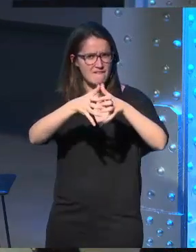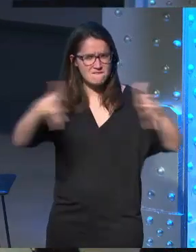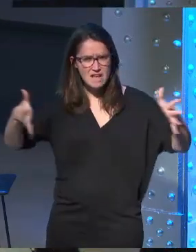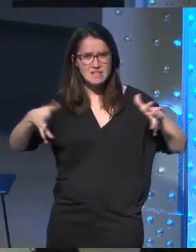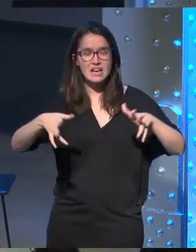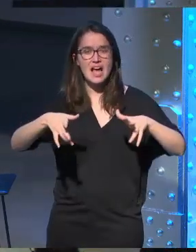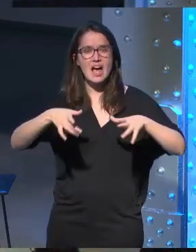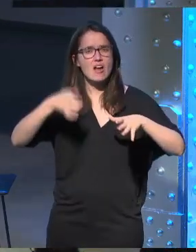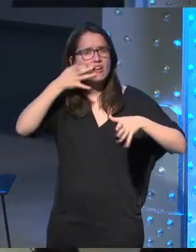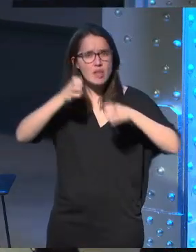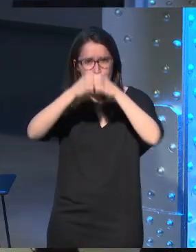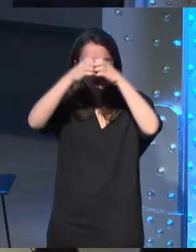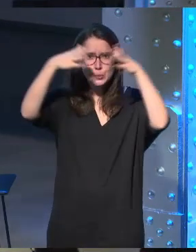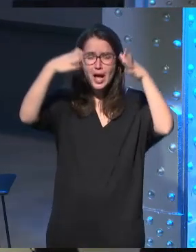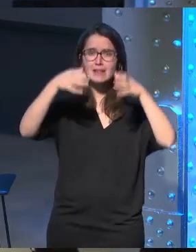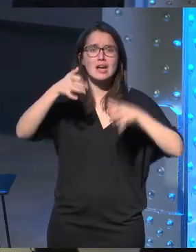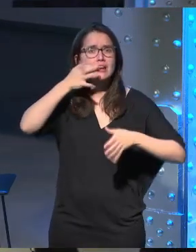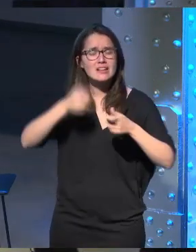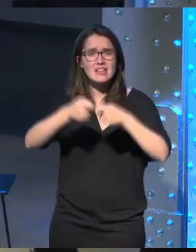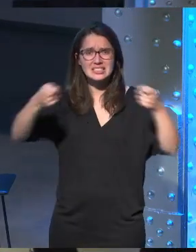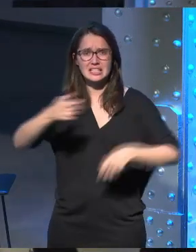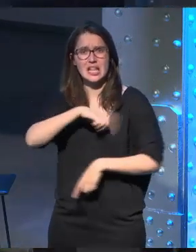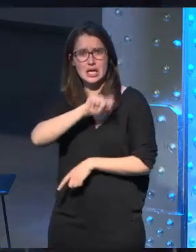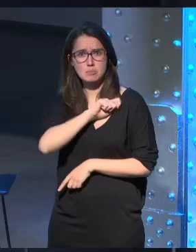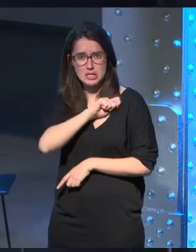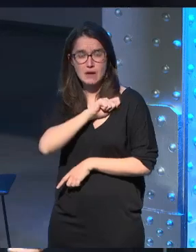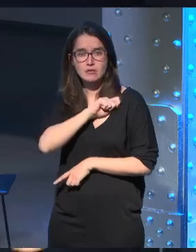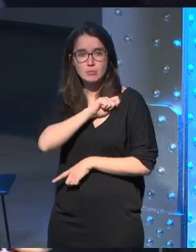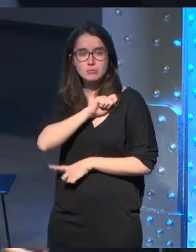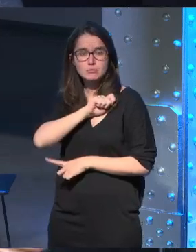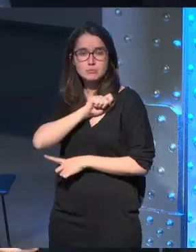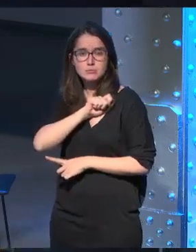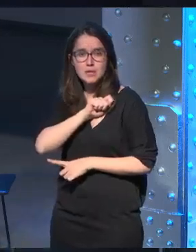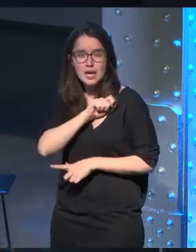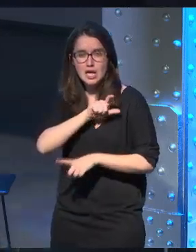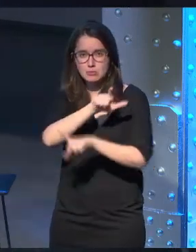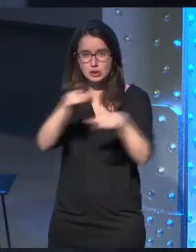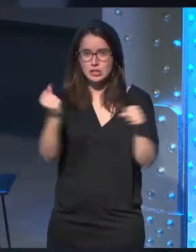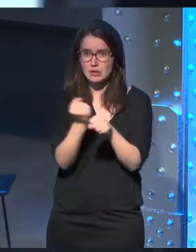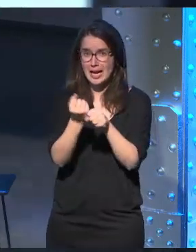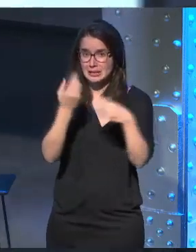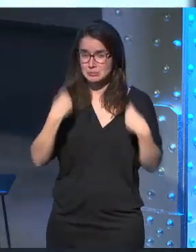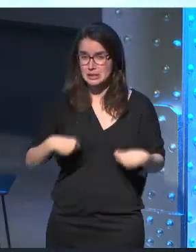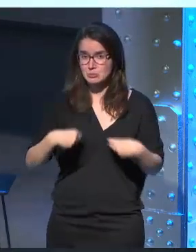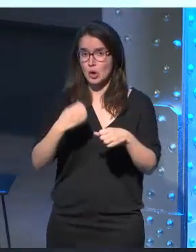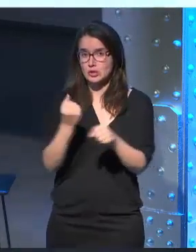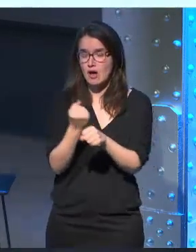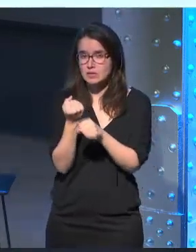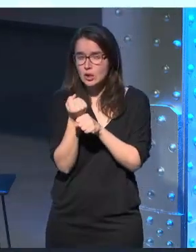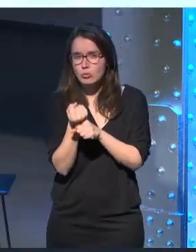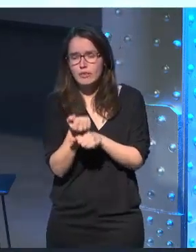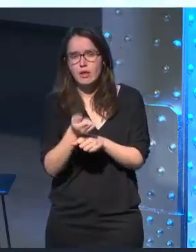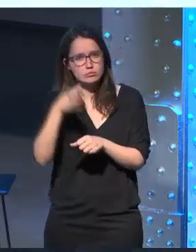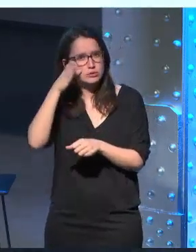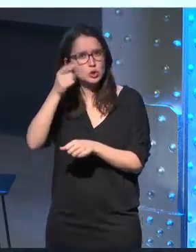virtual de realidad extendida en España para los que os dedicáis a esto seguramente habéis escuchado muchas veces hablar ya